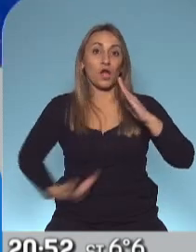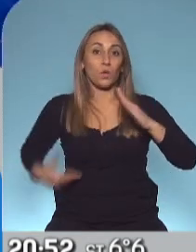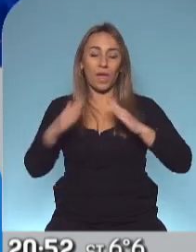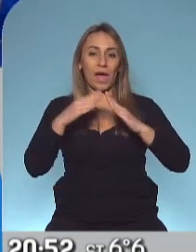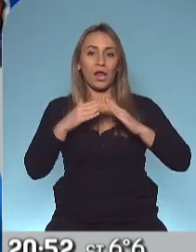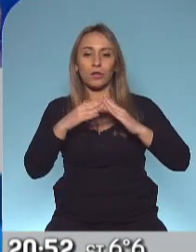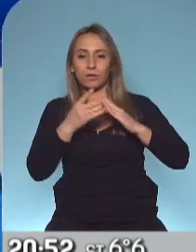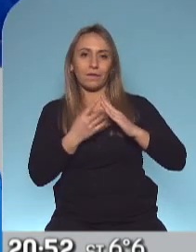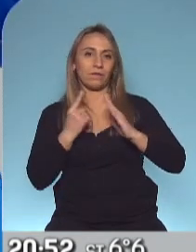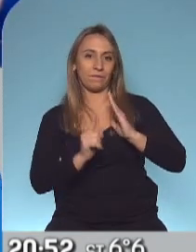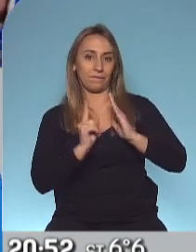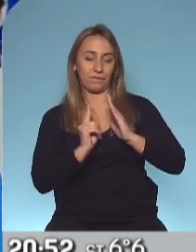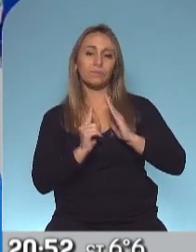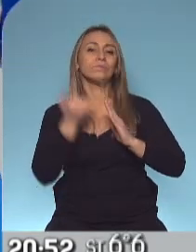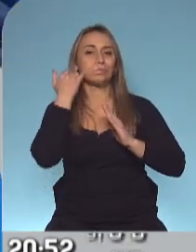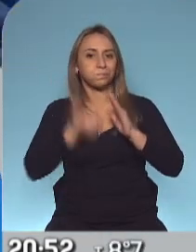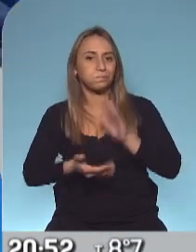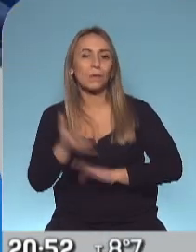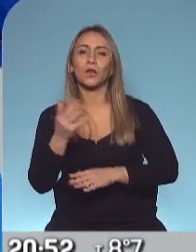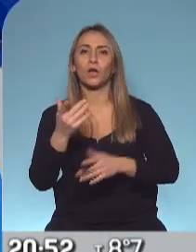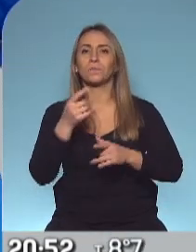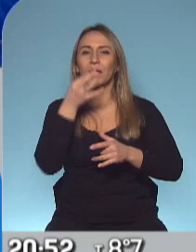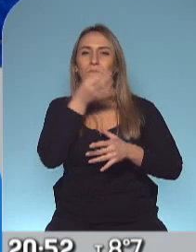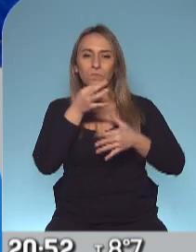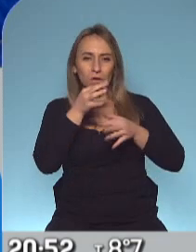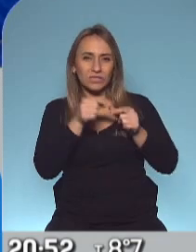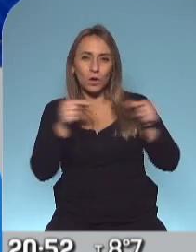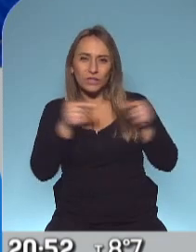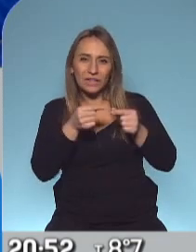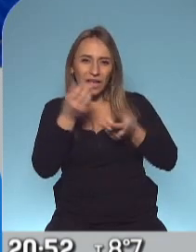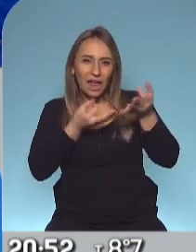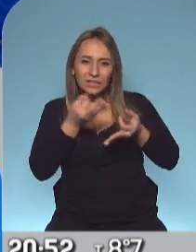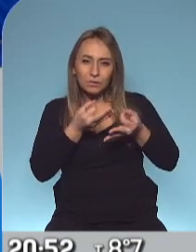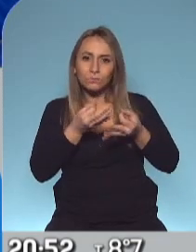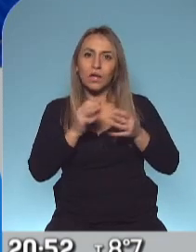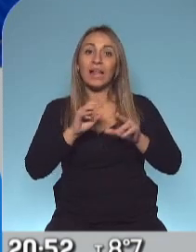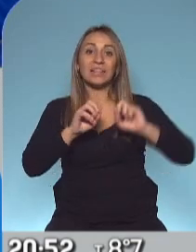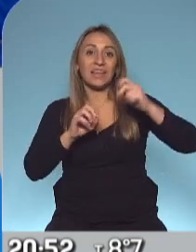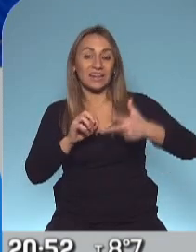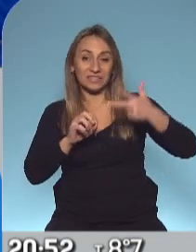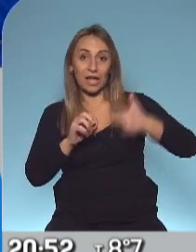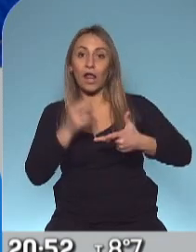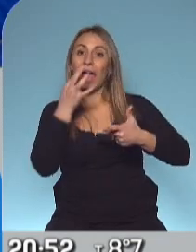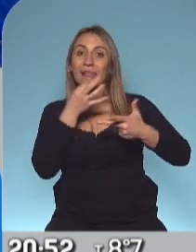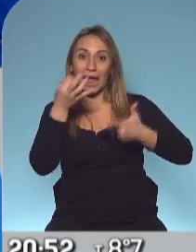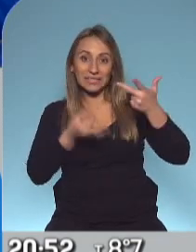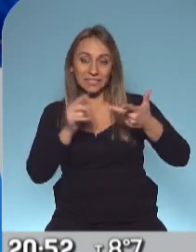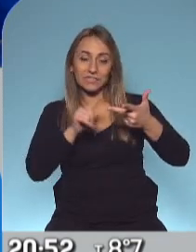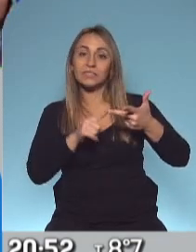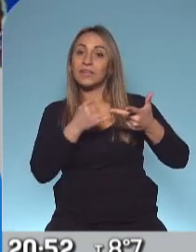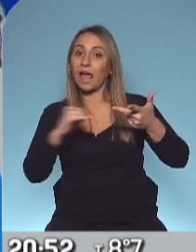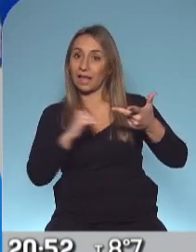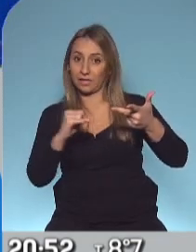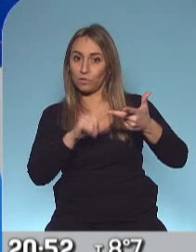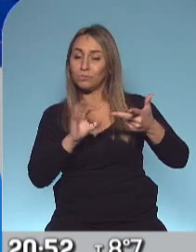Palacio de la Alborada, la residencia oficial ¿Ya con negativo? Claro, el sábado anunció que le dio su tercer testeo negativo lo que no